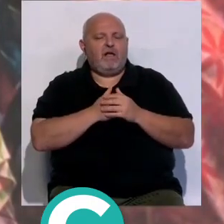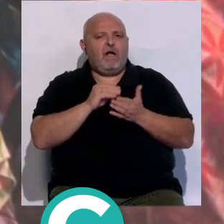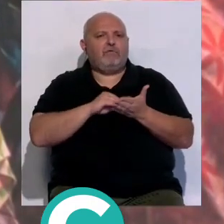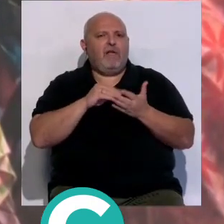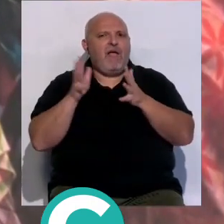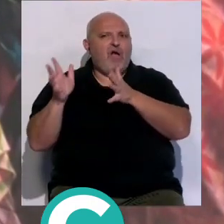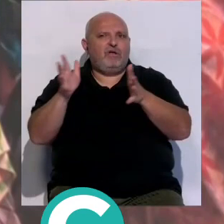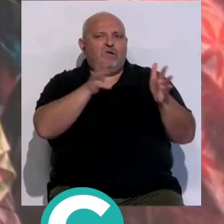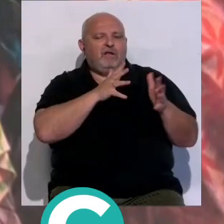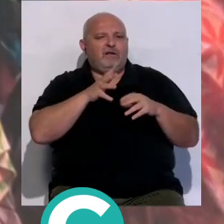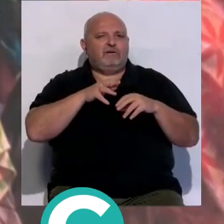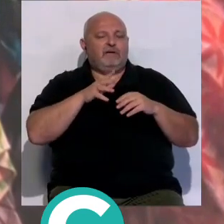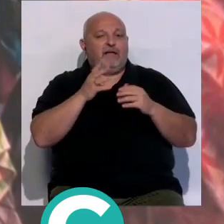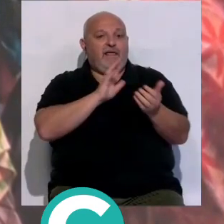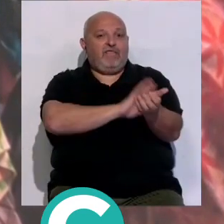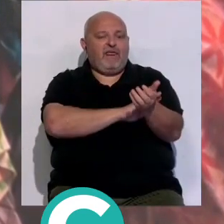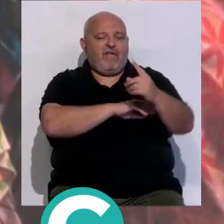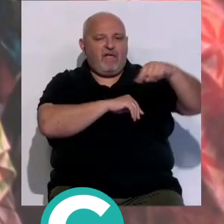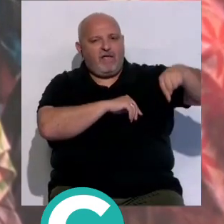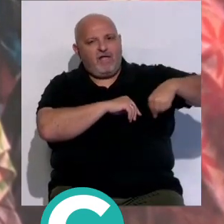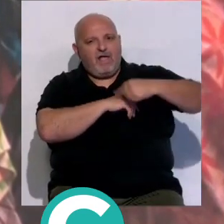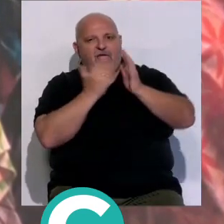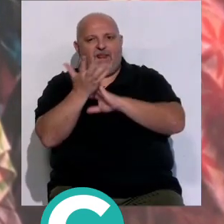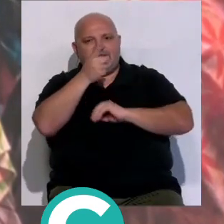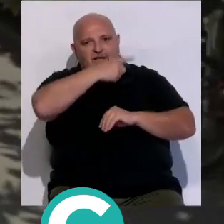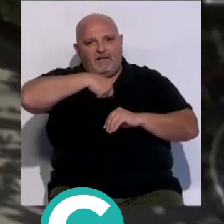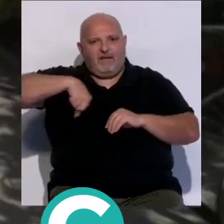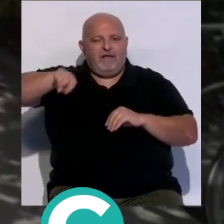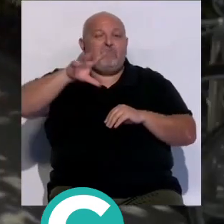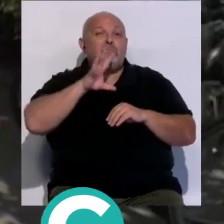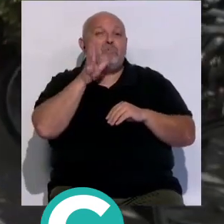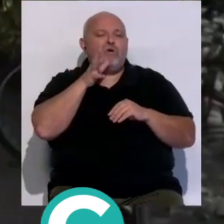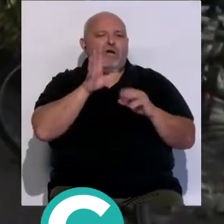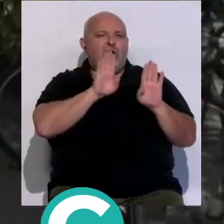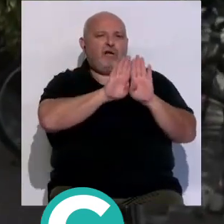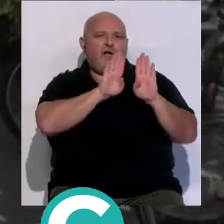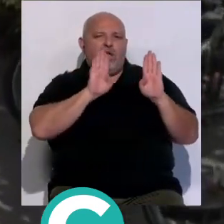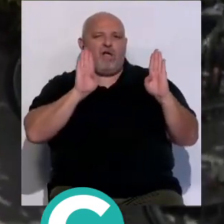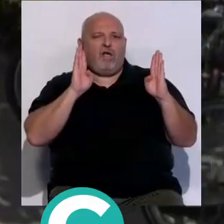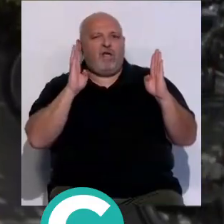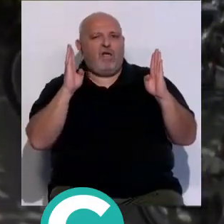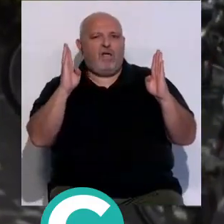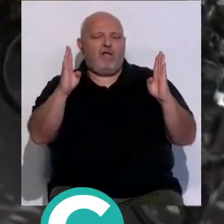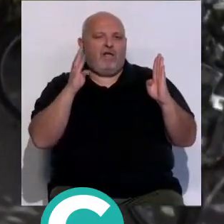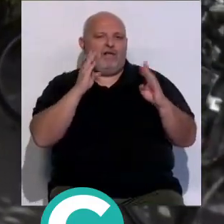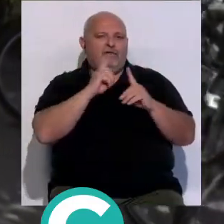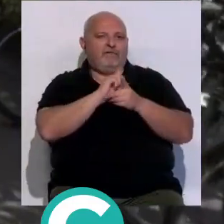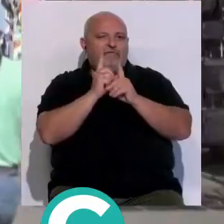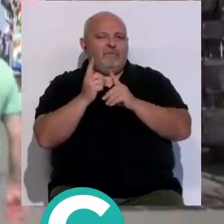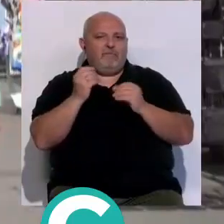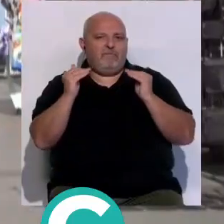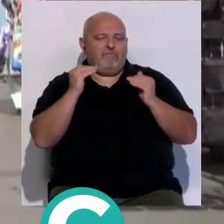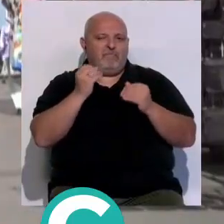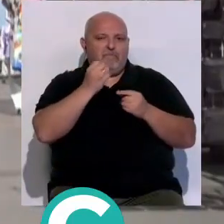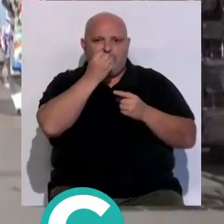recomiendan recorrerla de izquierda a derecha porque las piezas representan los ciclos de la vida a través de las estaciones del año